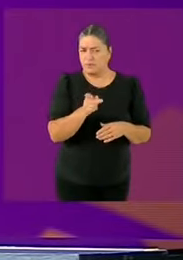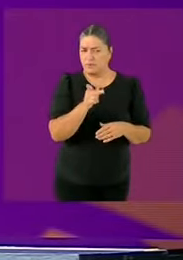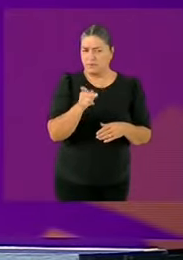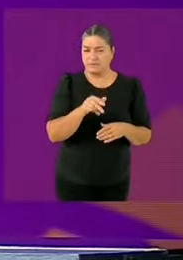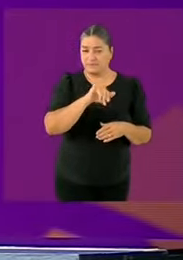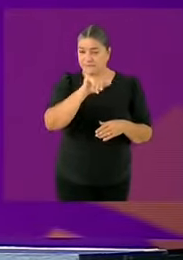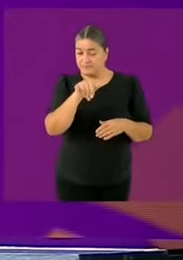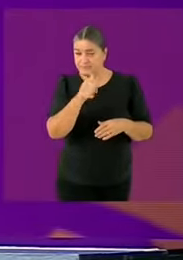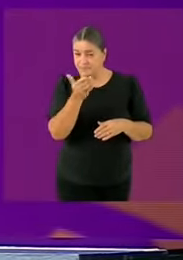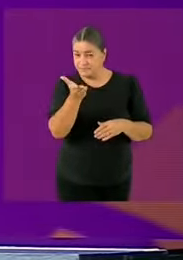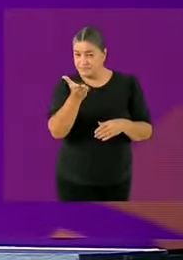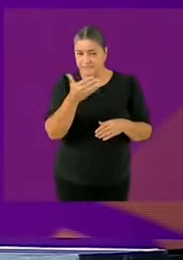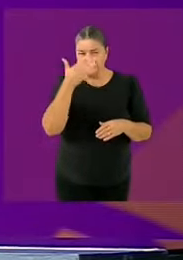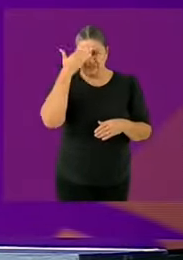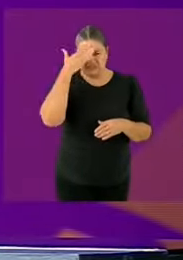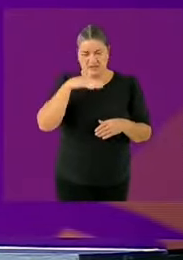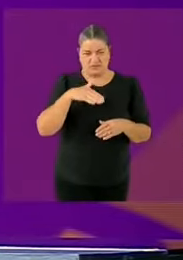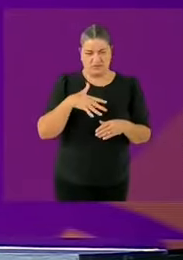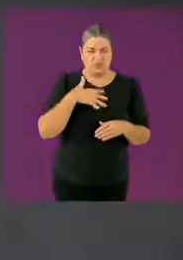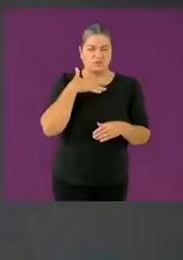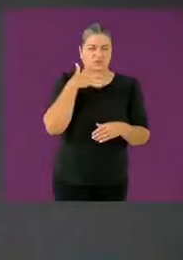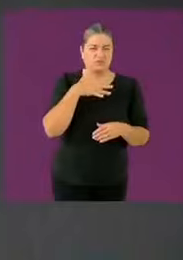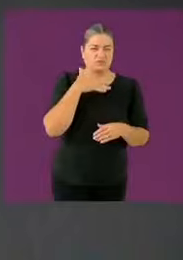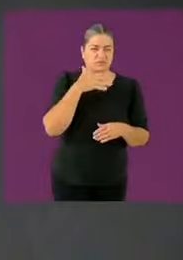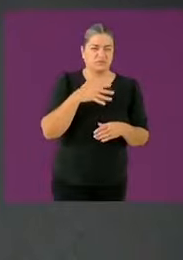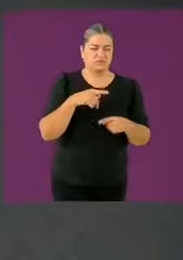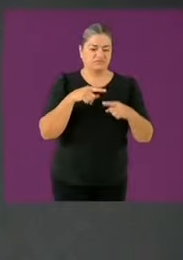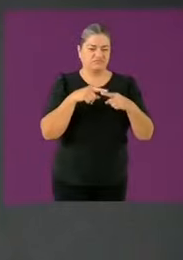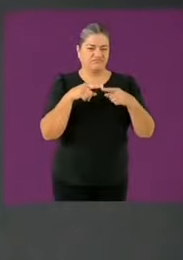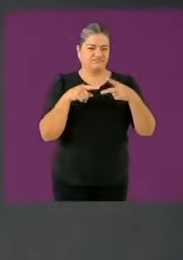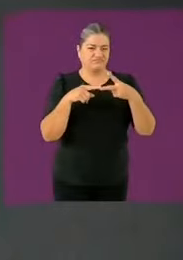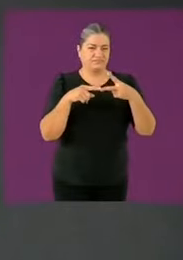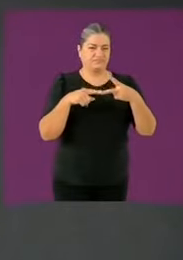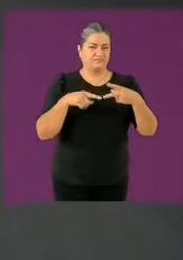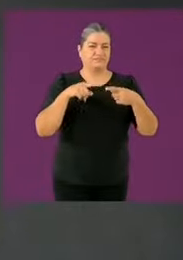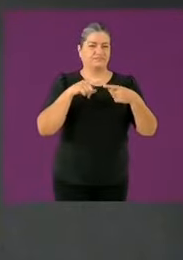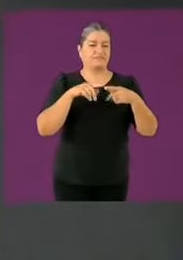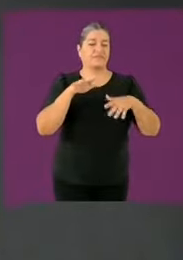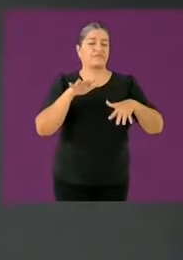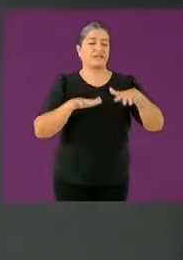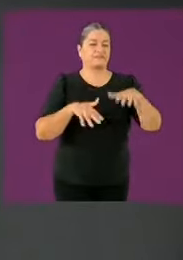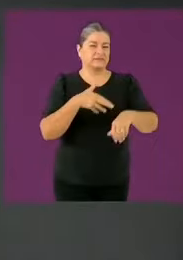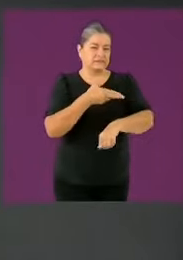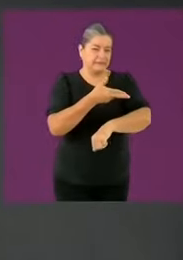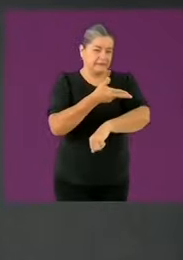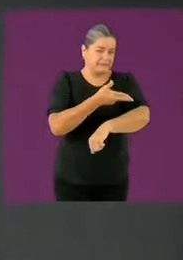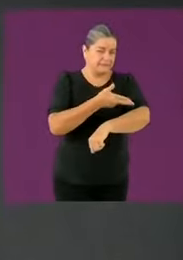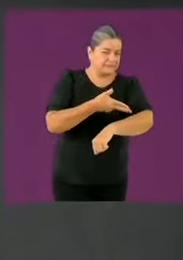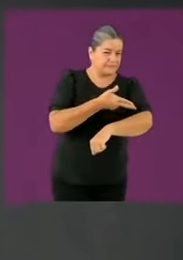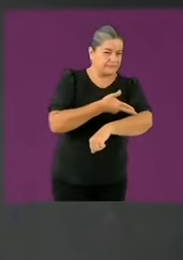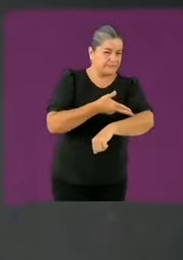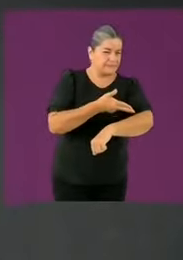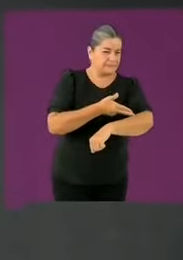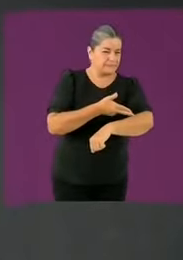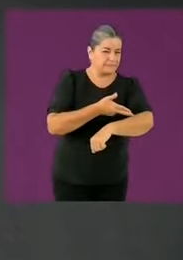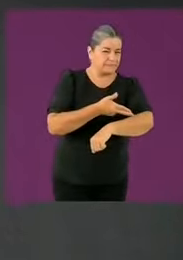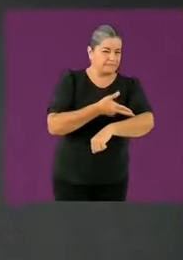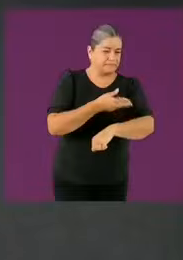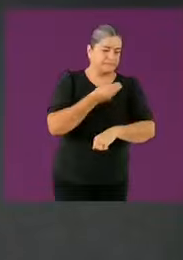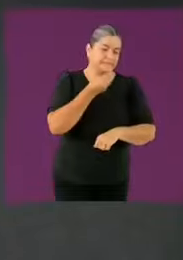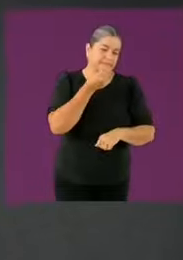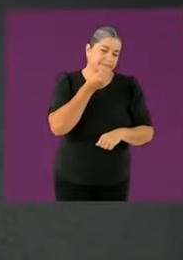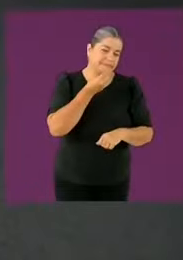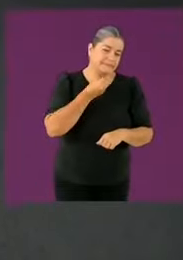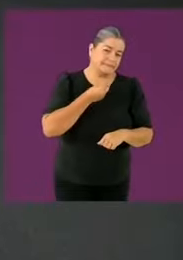dos grandes acepciones, la del despojo a los ciudadanos en cada trámite o la de la apropiación indebida de los recursos